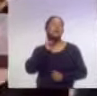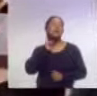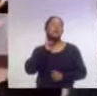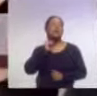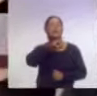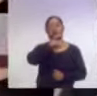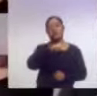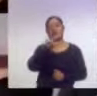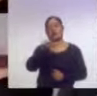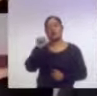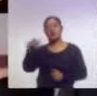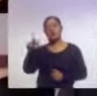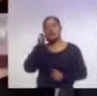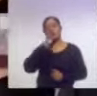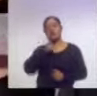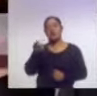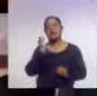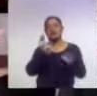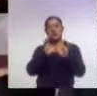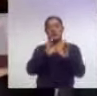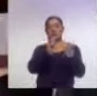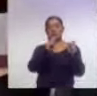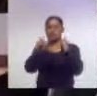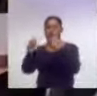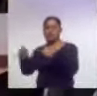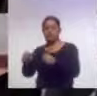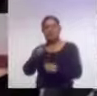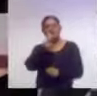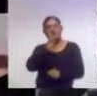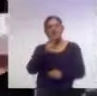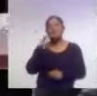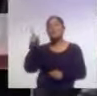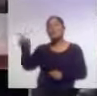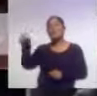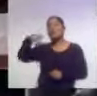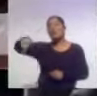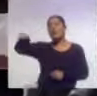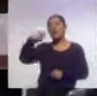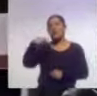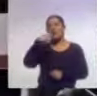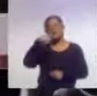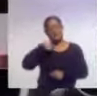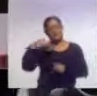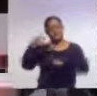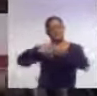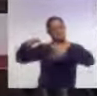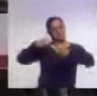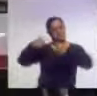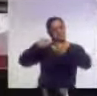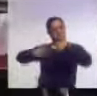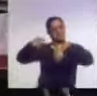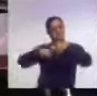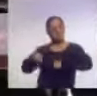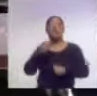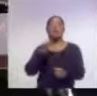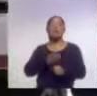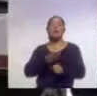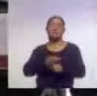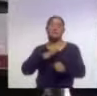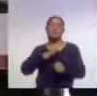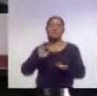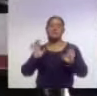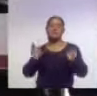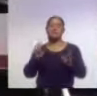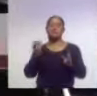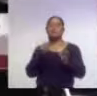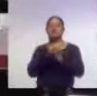explicó que la entrega de certificaciones responde a una demanda social, pues ahora la escala cuenta con facilitadores certificados